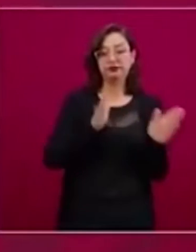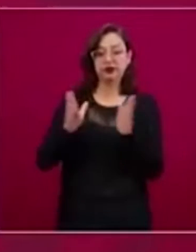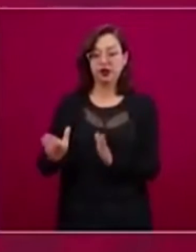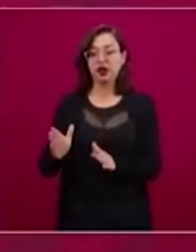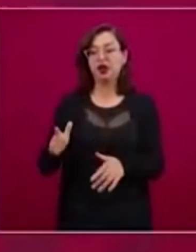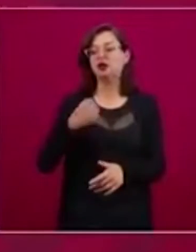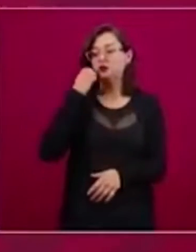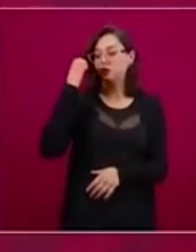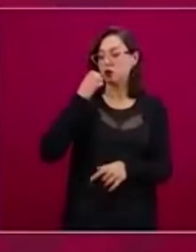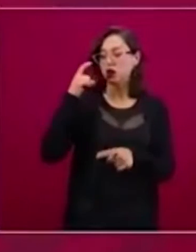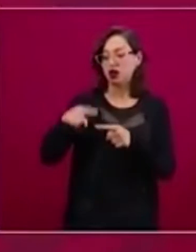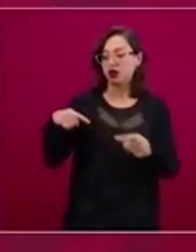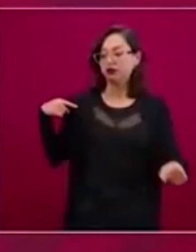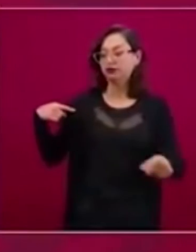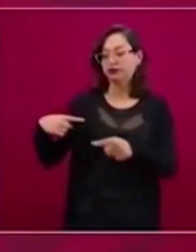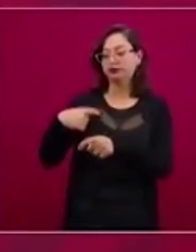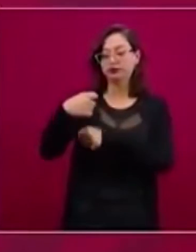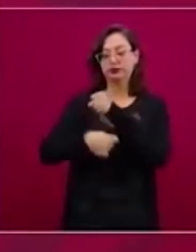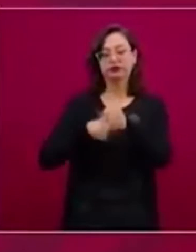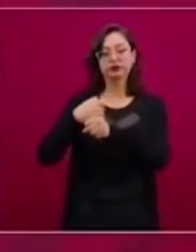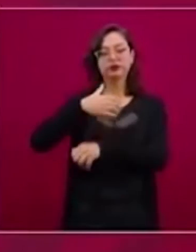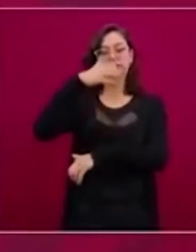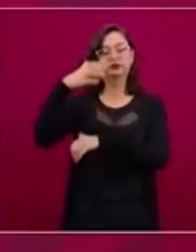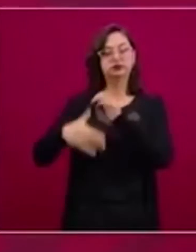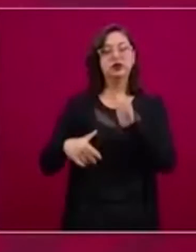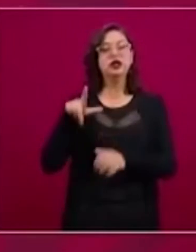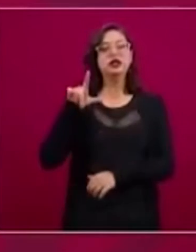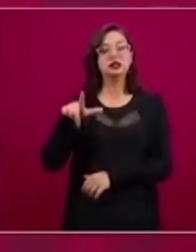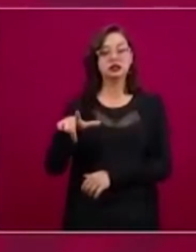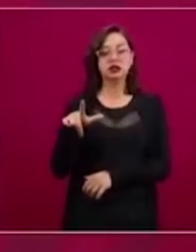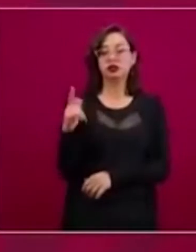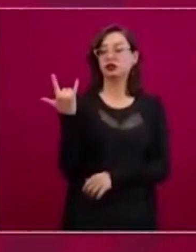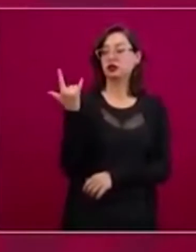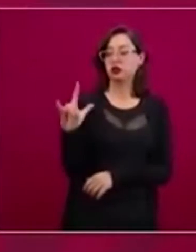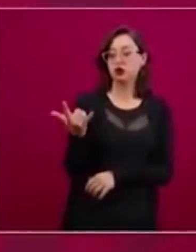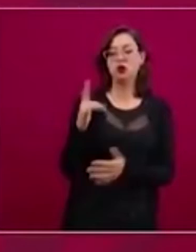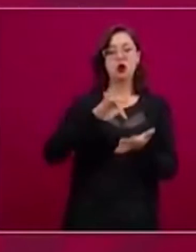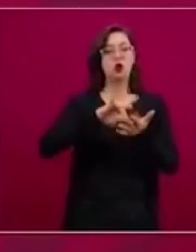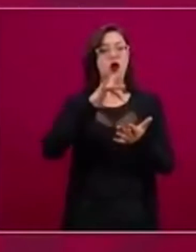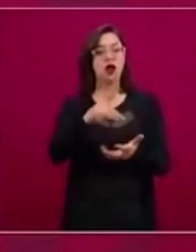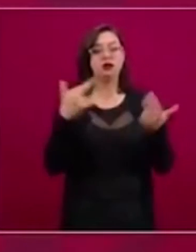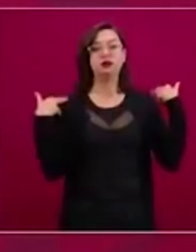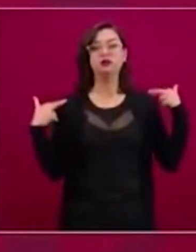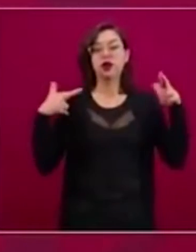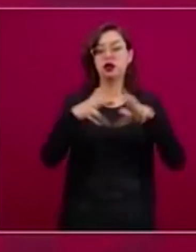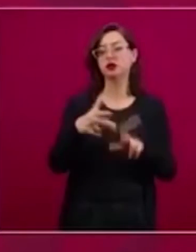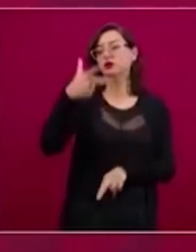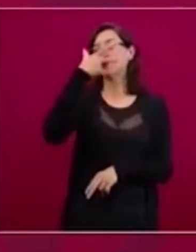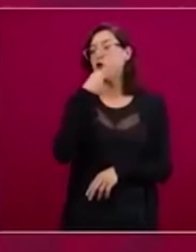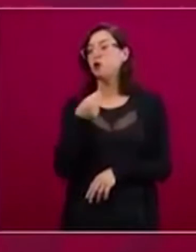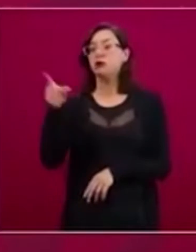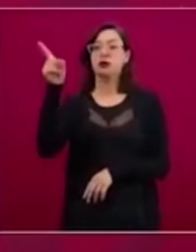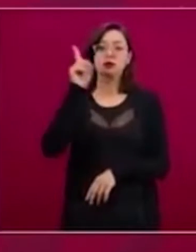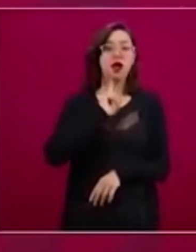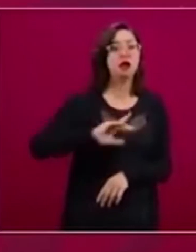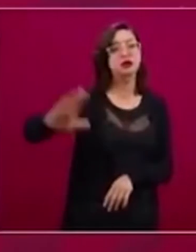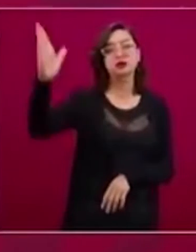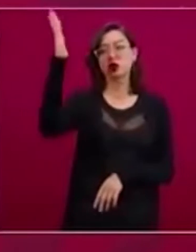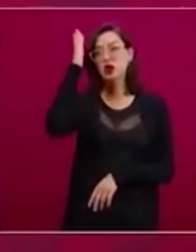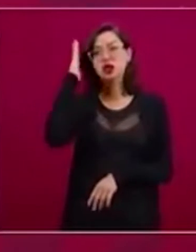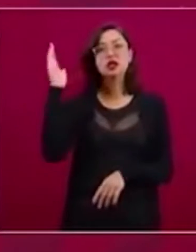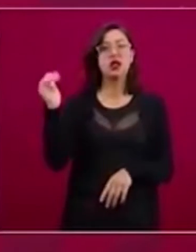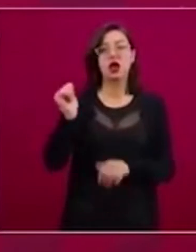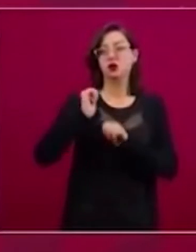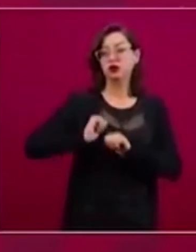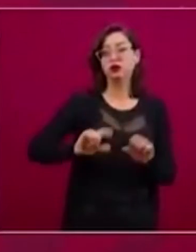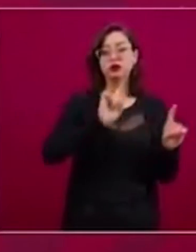Agradezco la excelente disposición de maestras, maestros y dirigencias sindicales y autoridades educativas locales para asumir